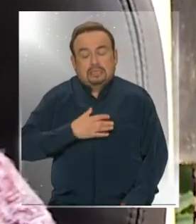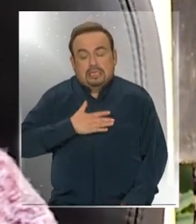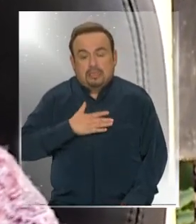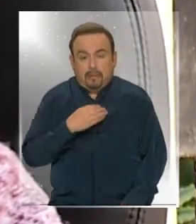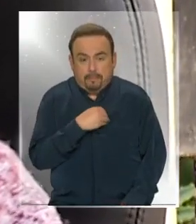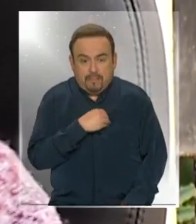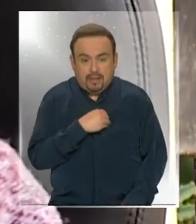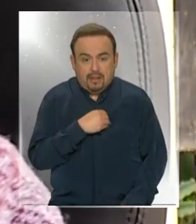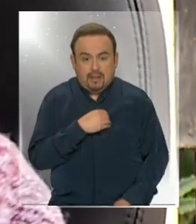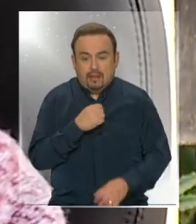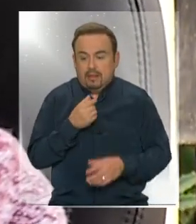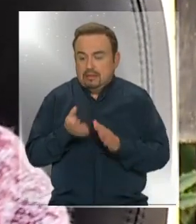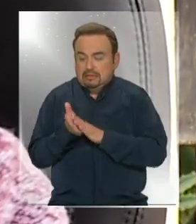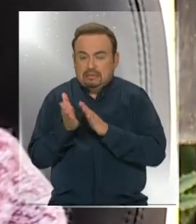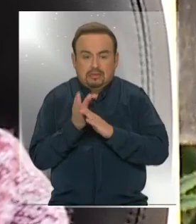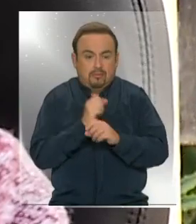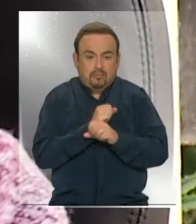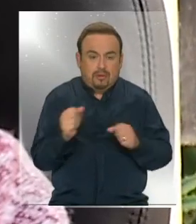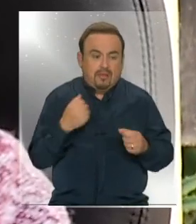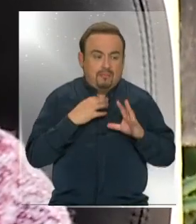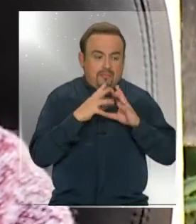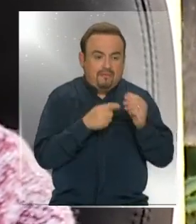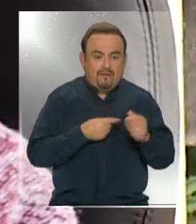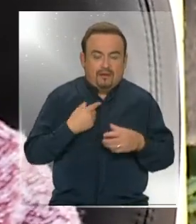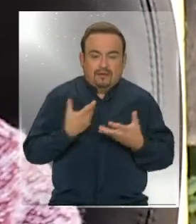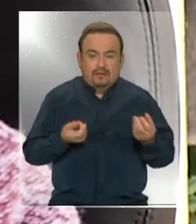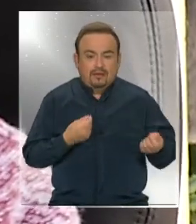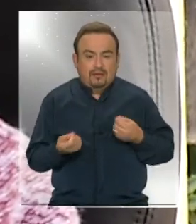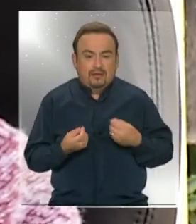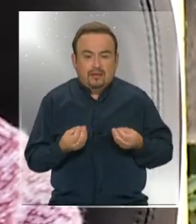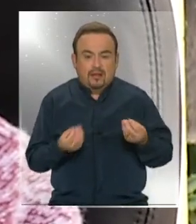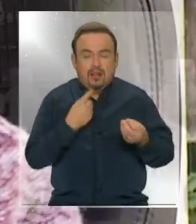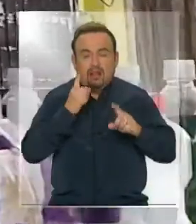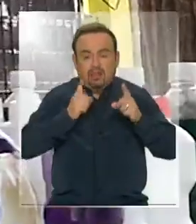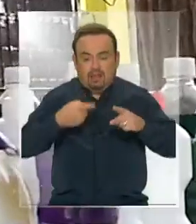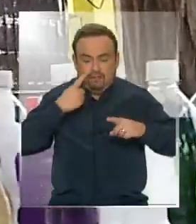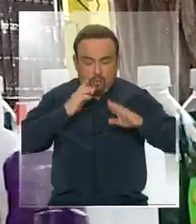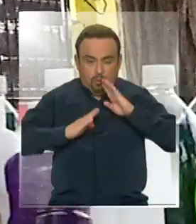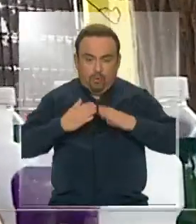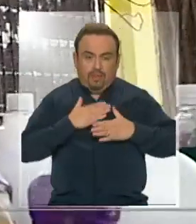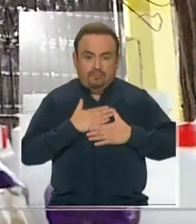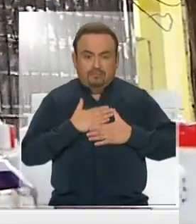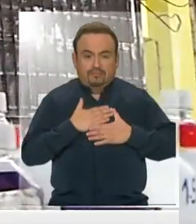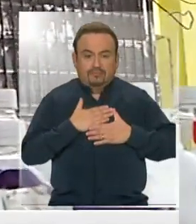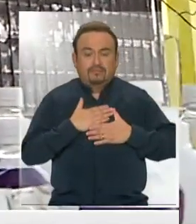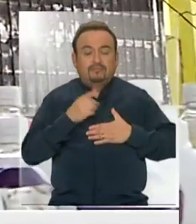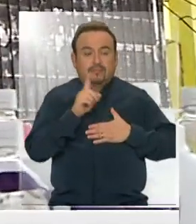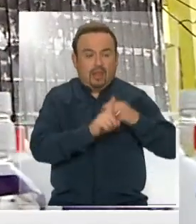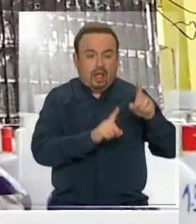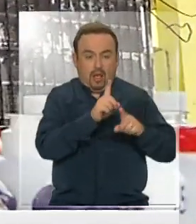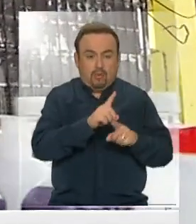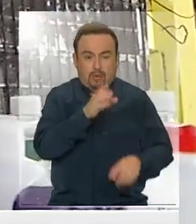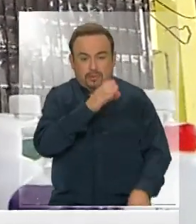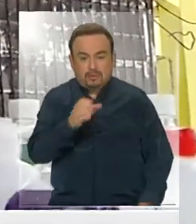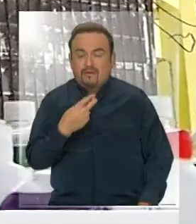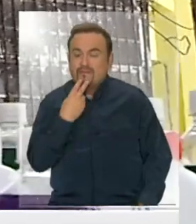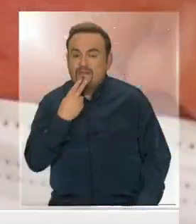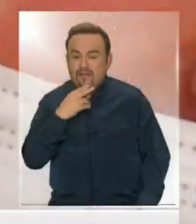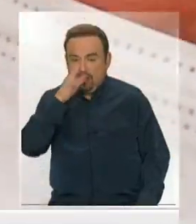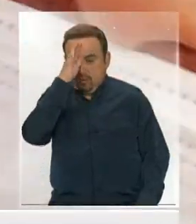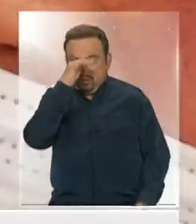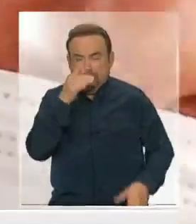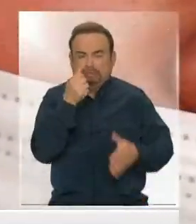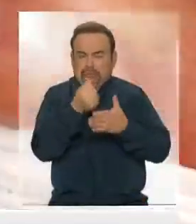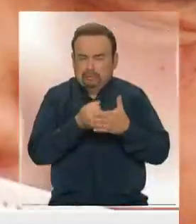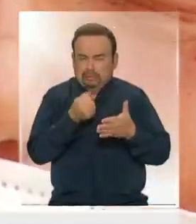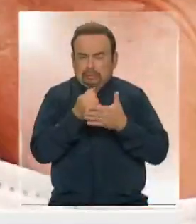pena de que yo no voy a poder salir, ¿me entienden? Ni mi familia, porque nos tenemos que cuidar. Son realidades de algunos pobladores de Puente Alto que